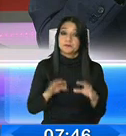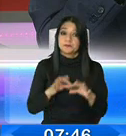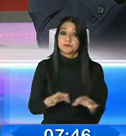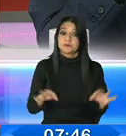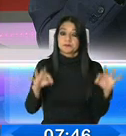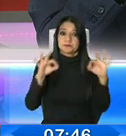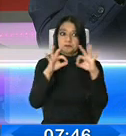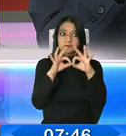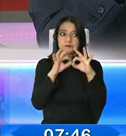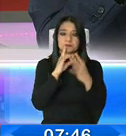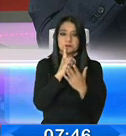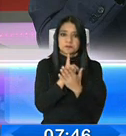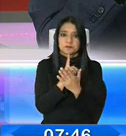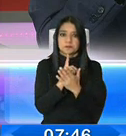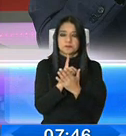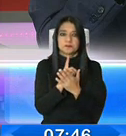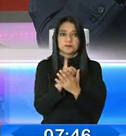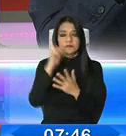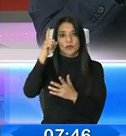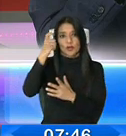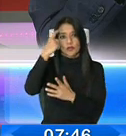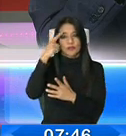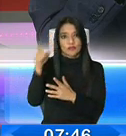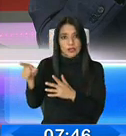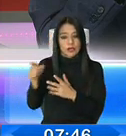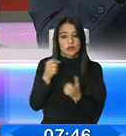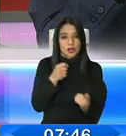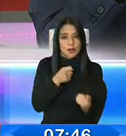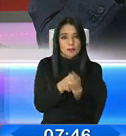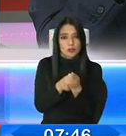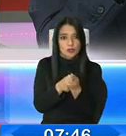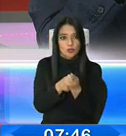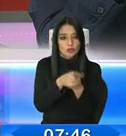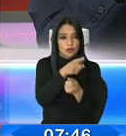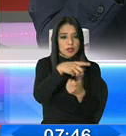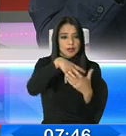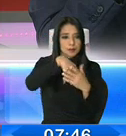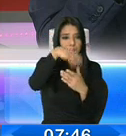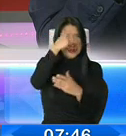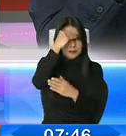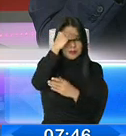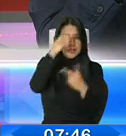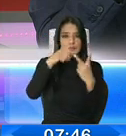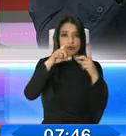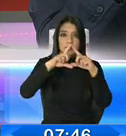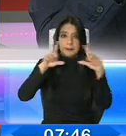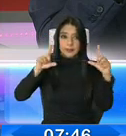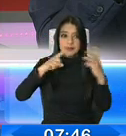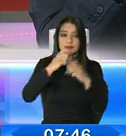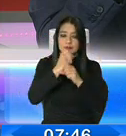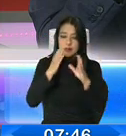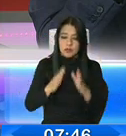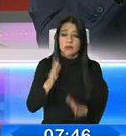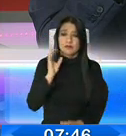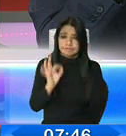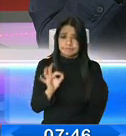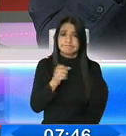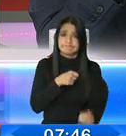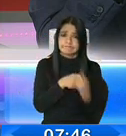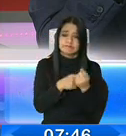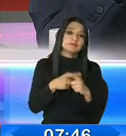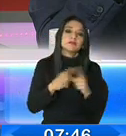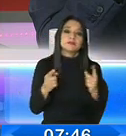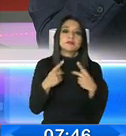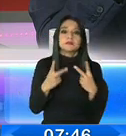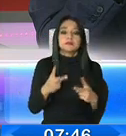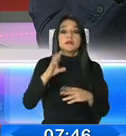las acciones que desde el gobierno apoyemos a los emprendedores, a las empresas y a los trabajadores. Sin embargo, si usted ve,